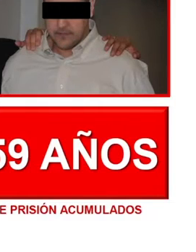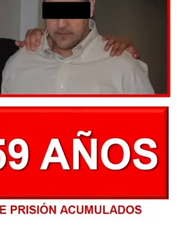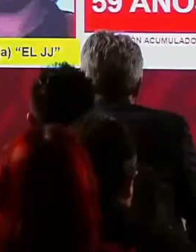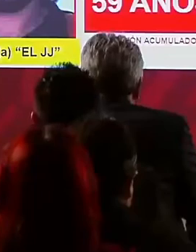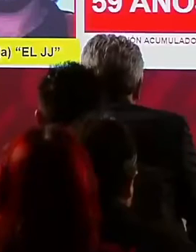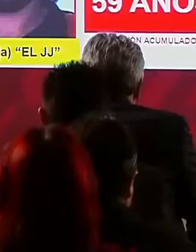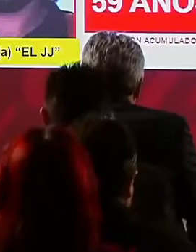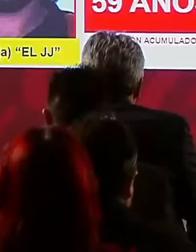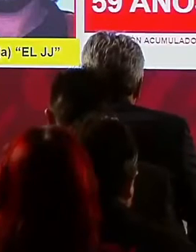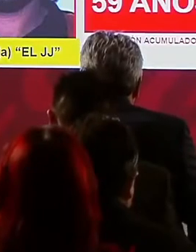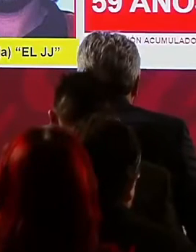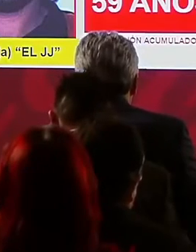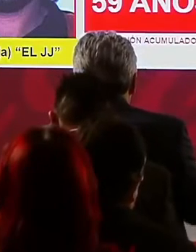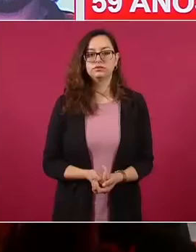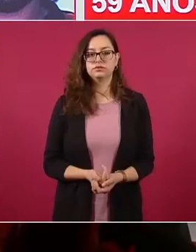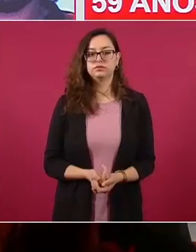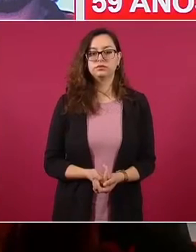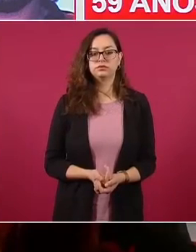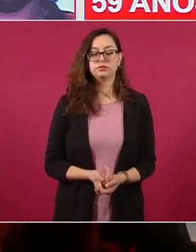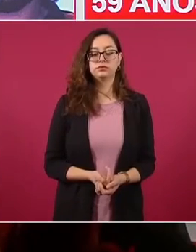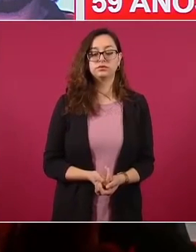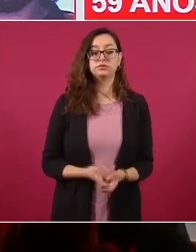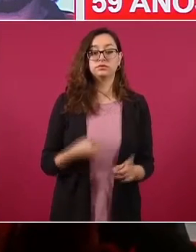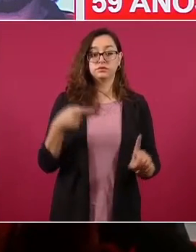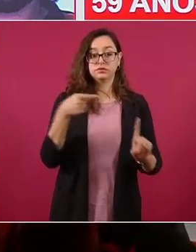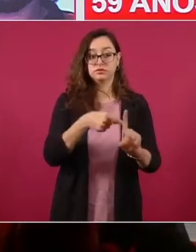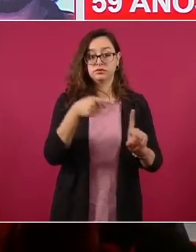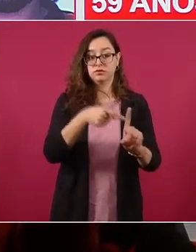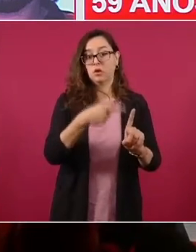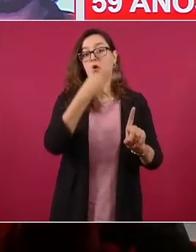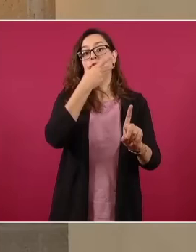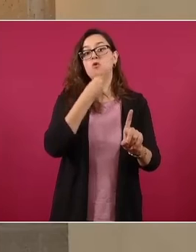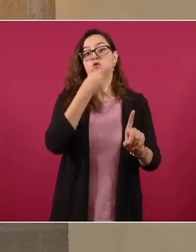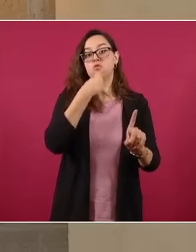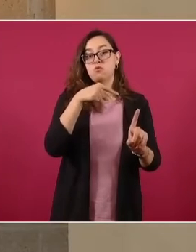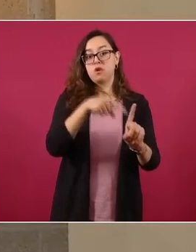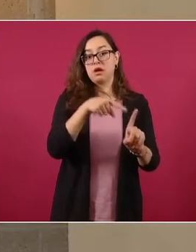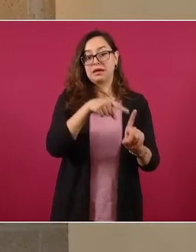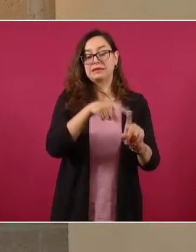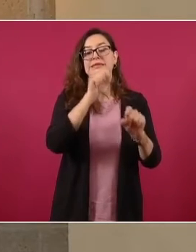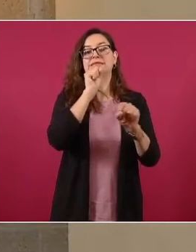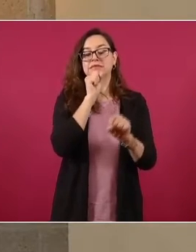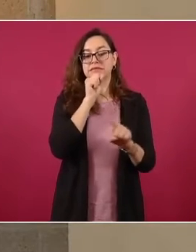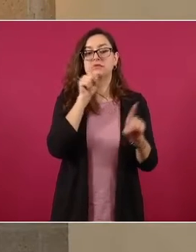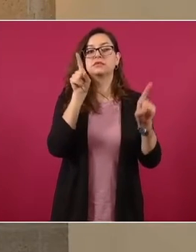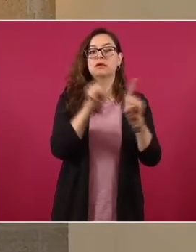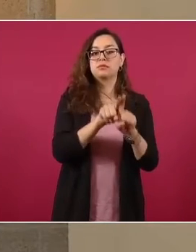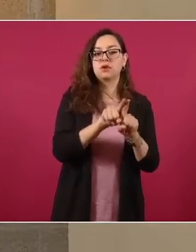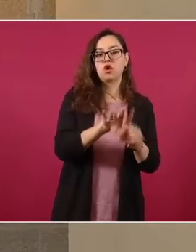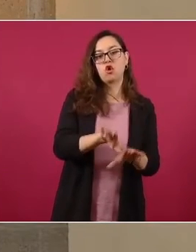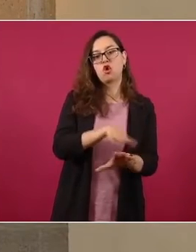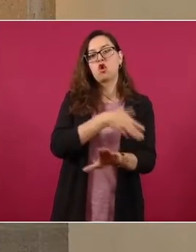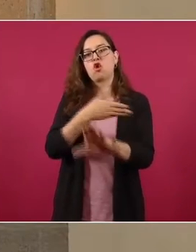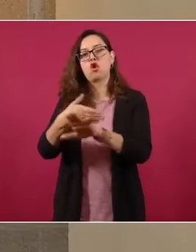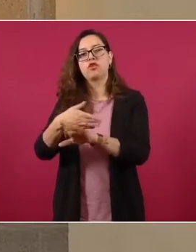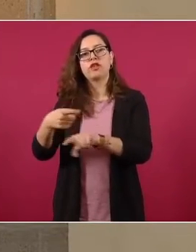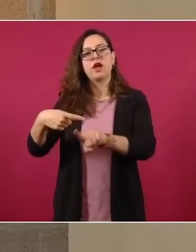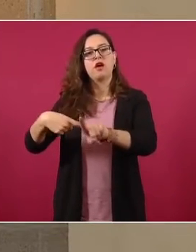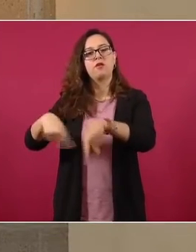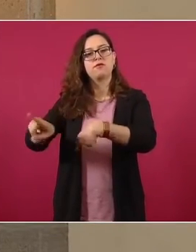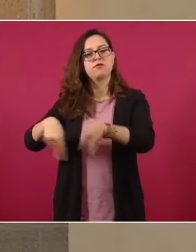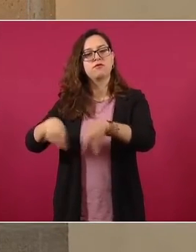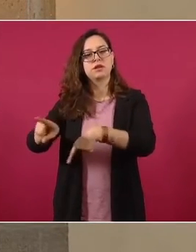esta persona, se le implica también en el atentado y agresión del futbolista Salvador